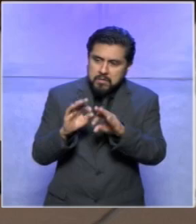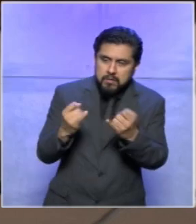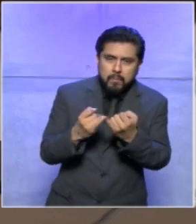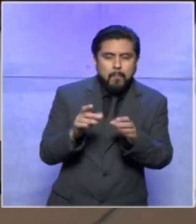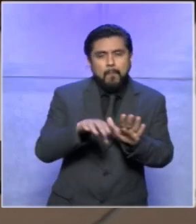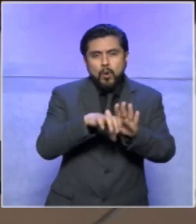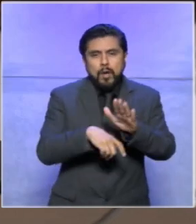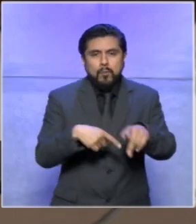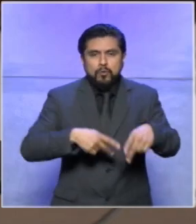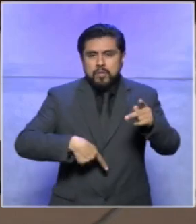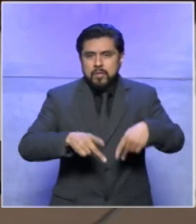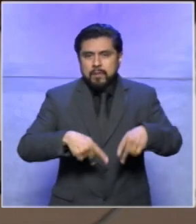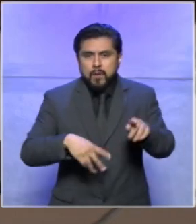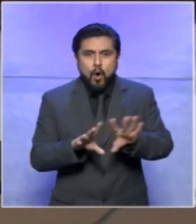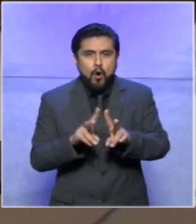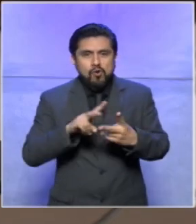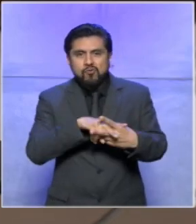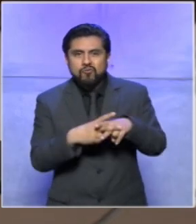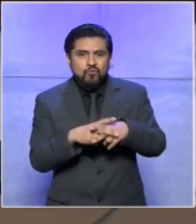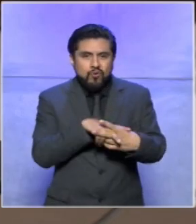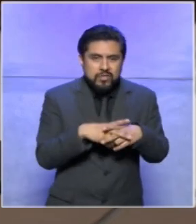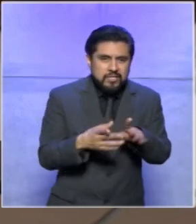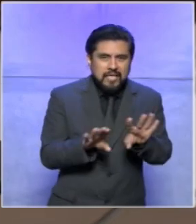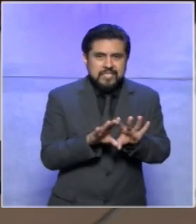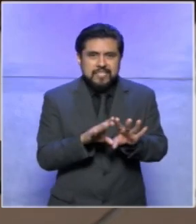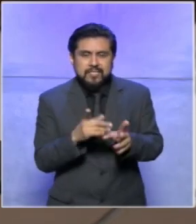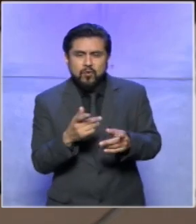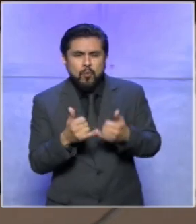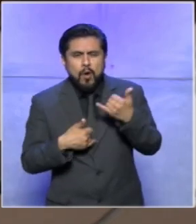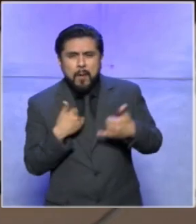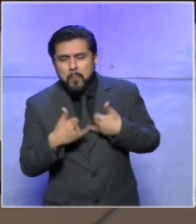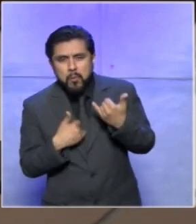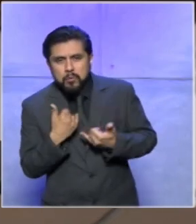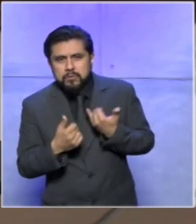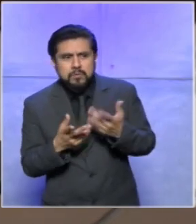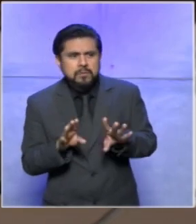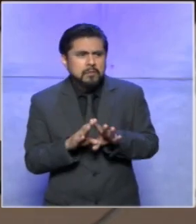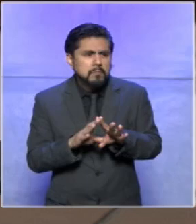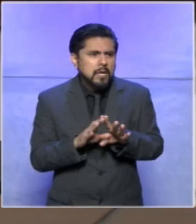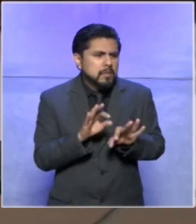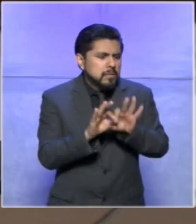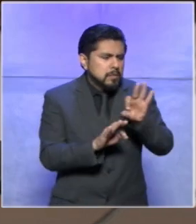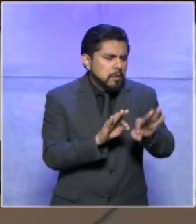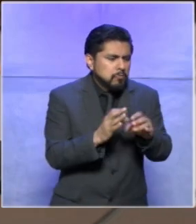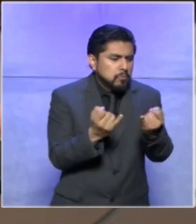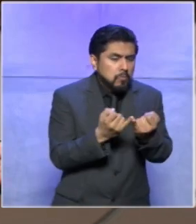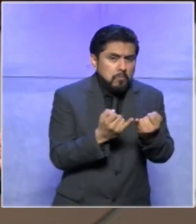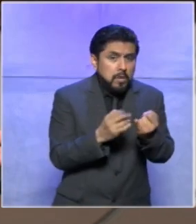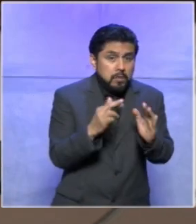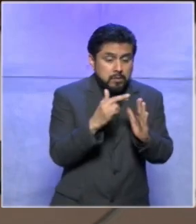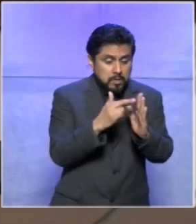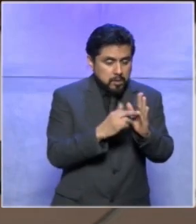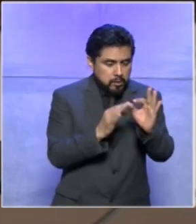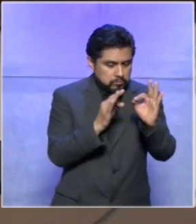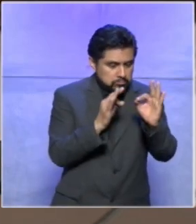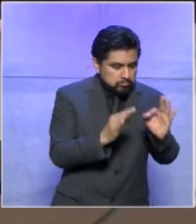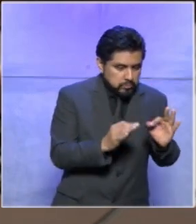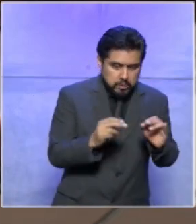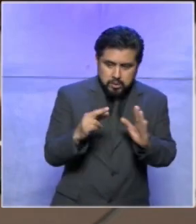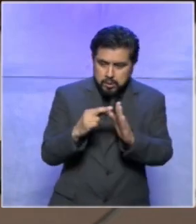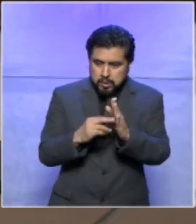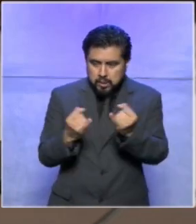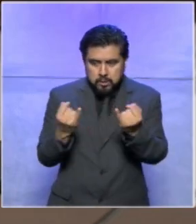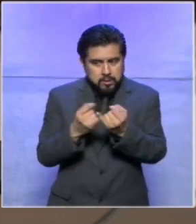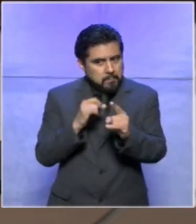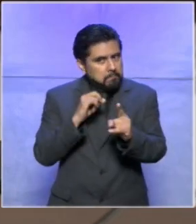jugamos fútbol o lucha romana el trato es igualitario porque las convivencias y las reglas es igual